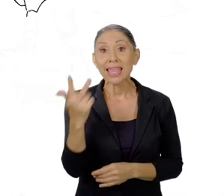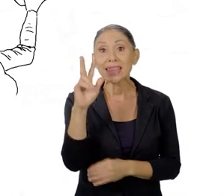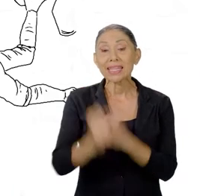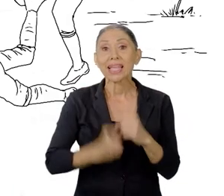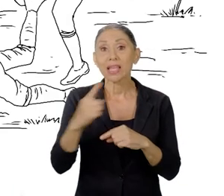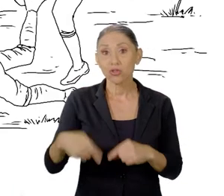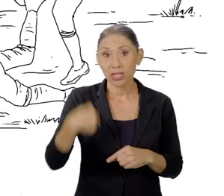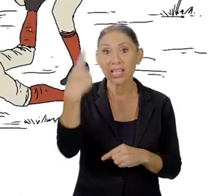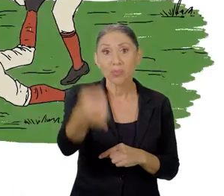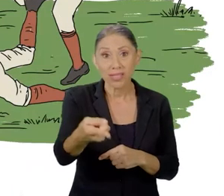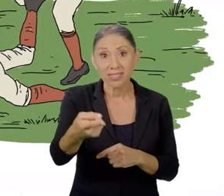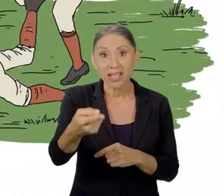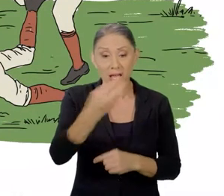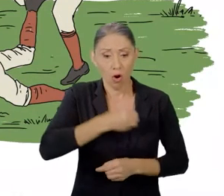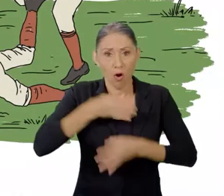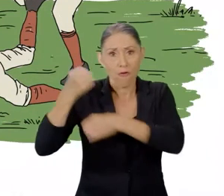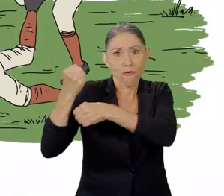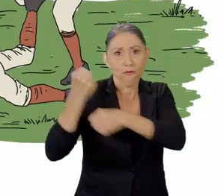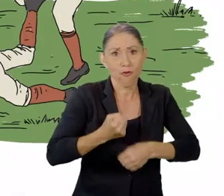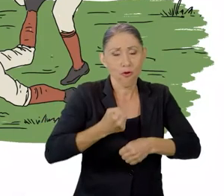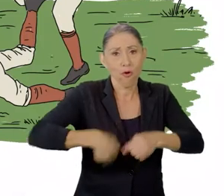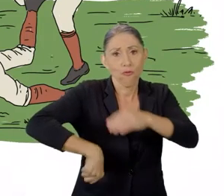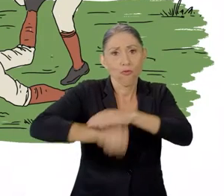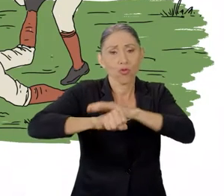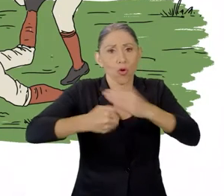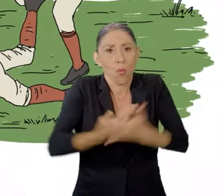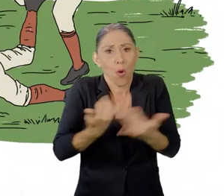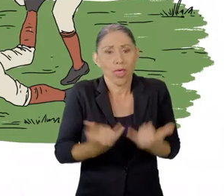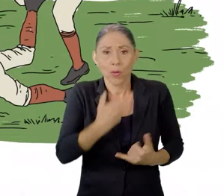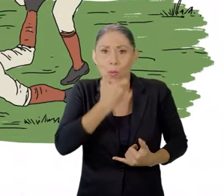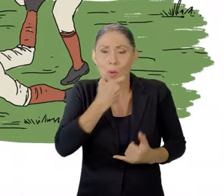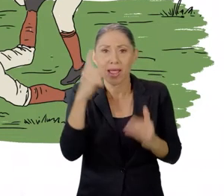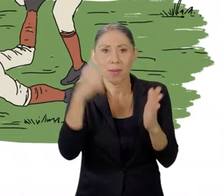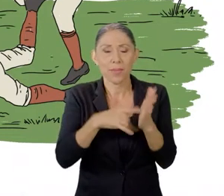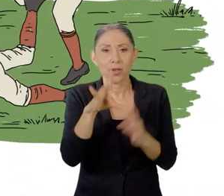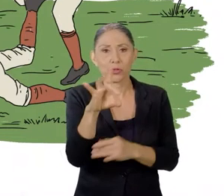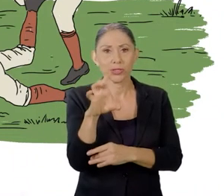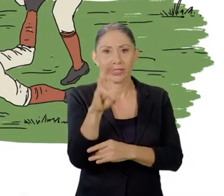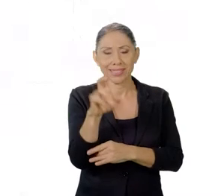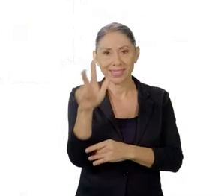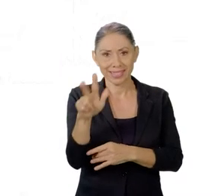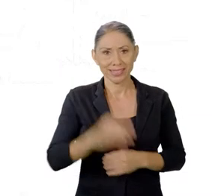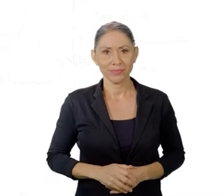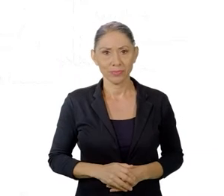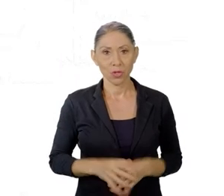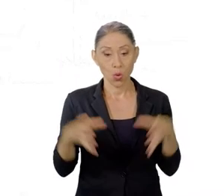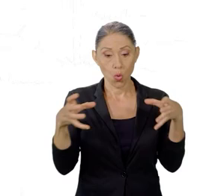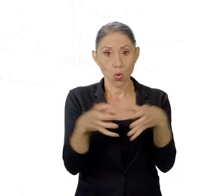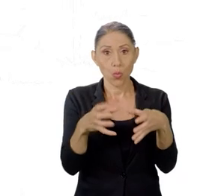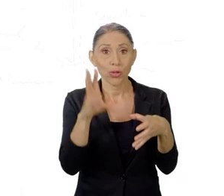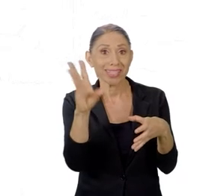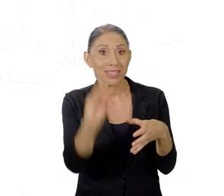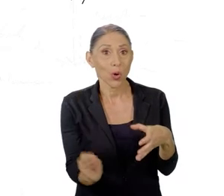13 años después de la Fundación Oficial del Fútbol Moderno en Inglaterra en 1863. Un